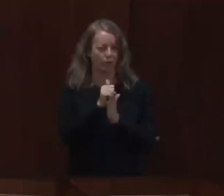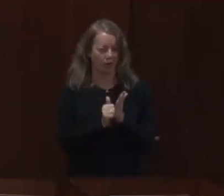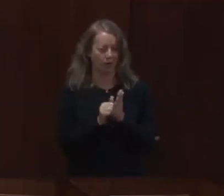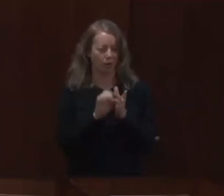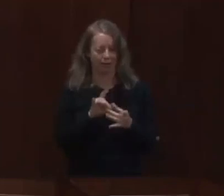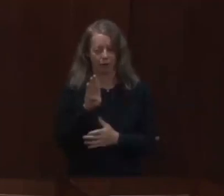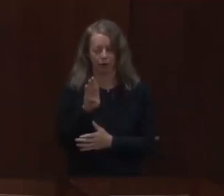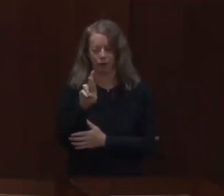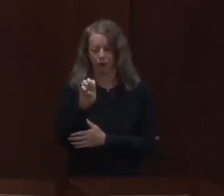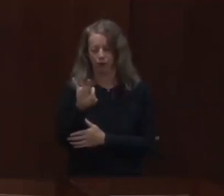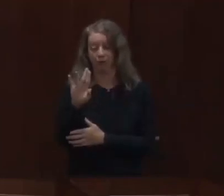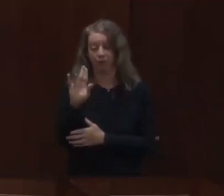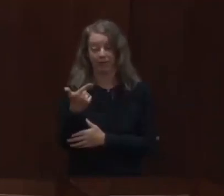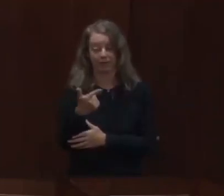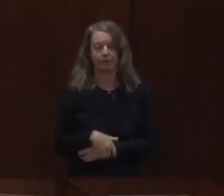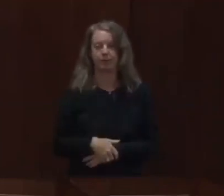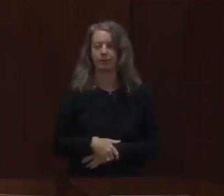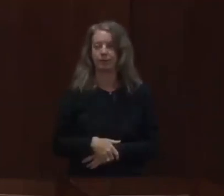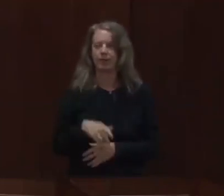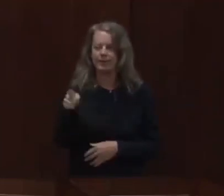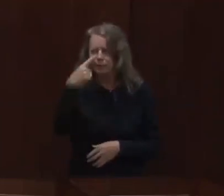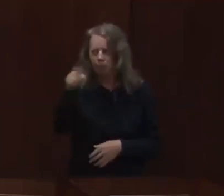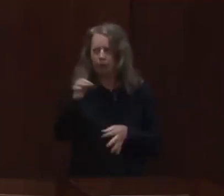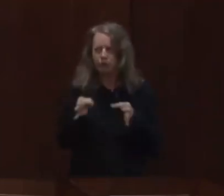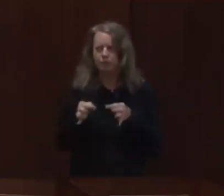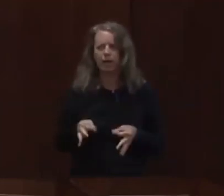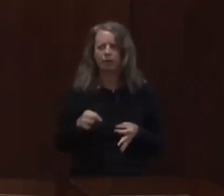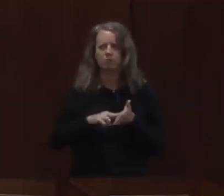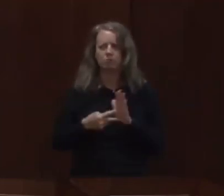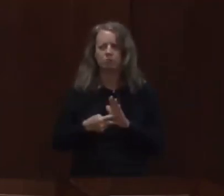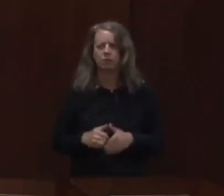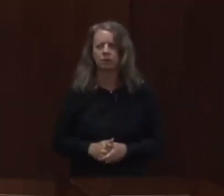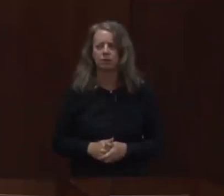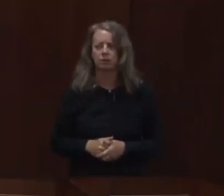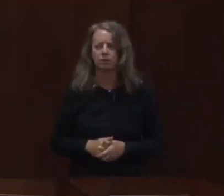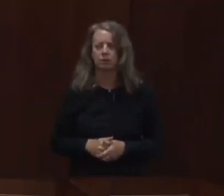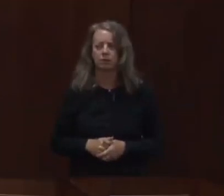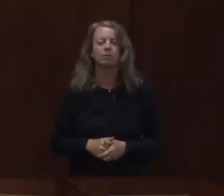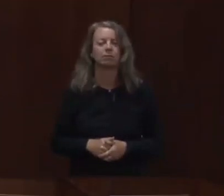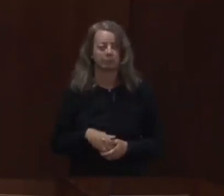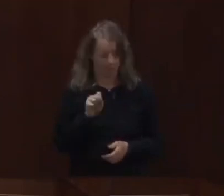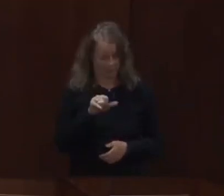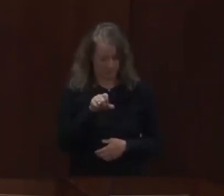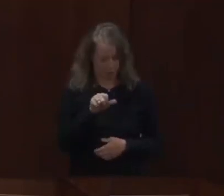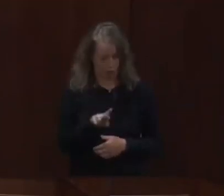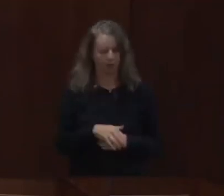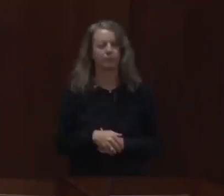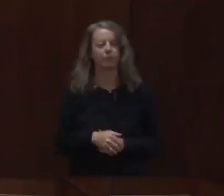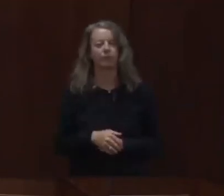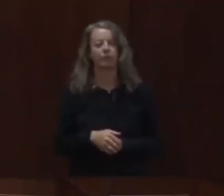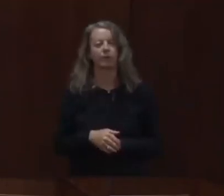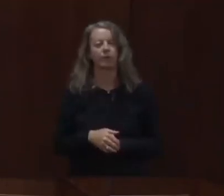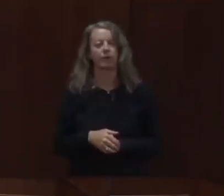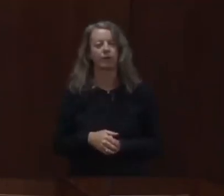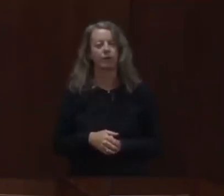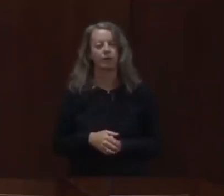Vamos a hablar acerca de los departamentos de Inca. Muy bien. Y